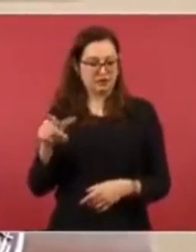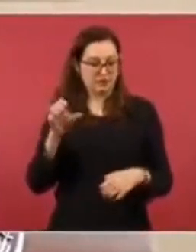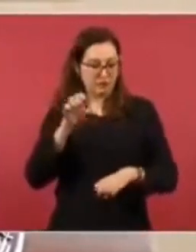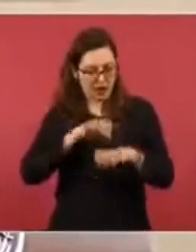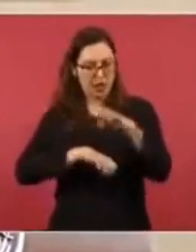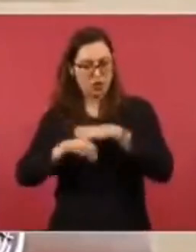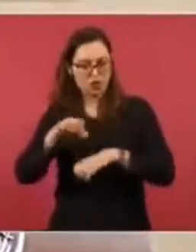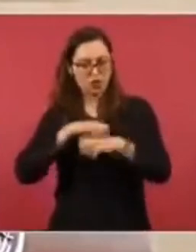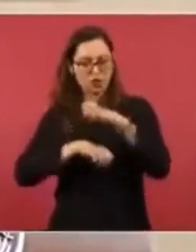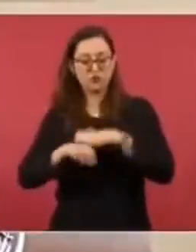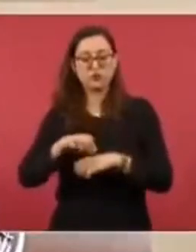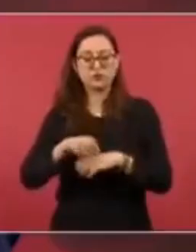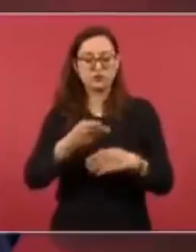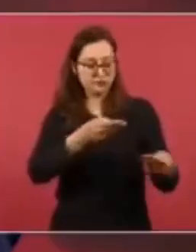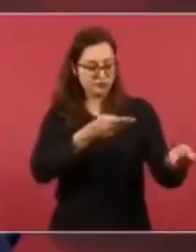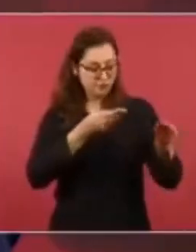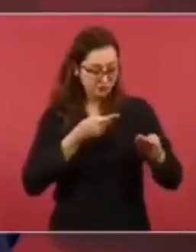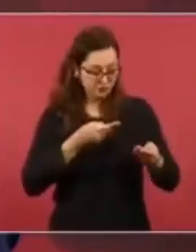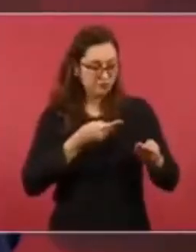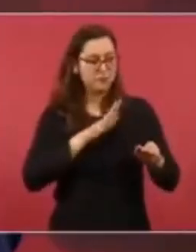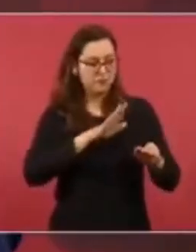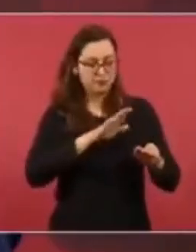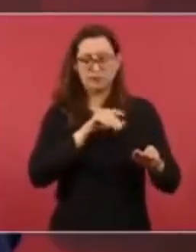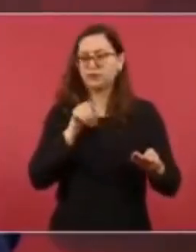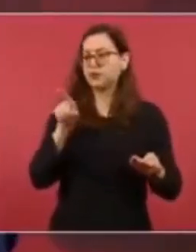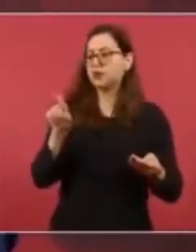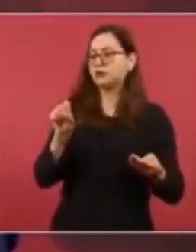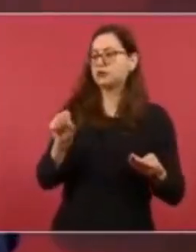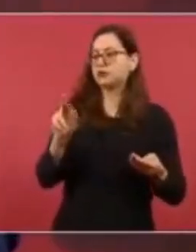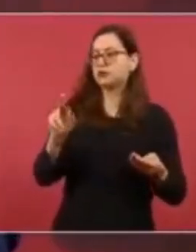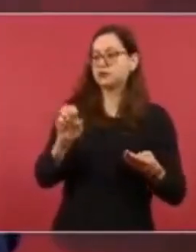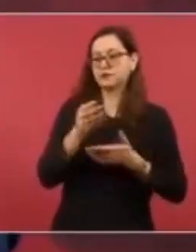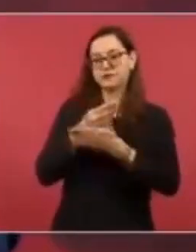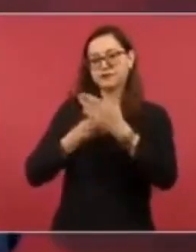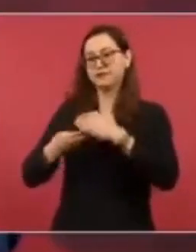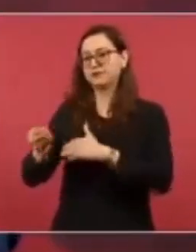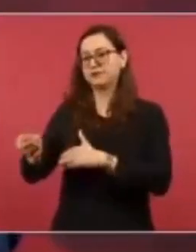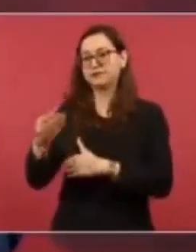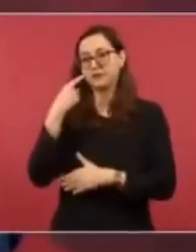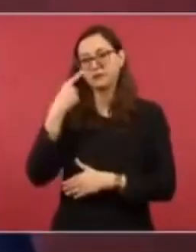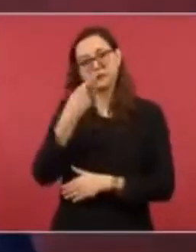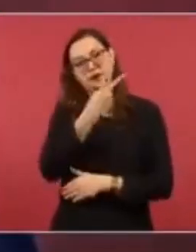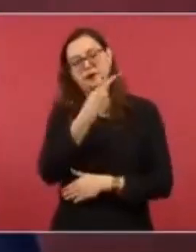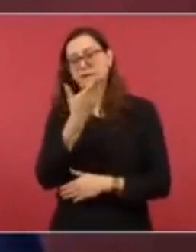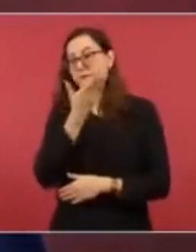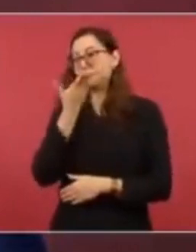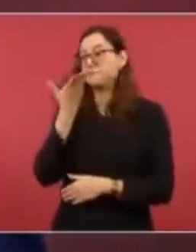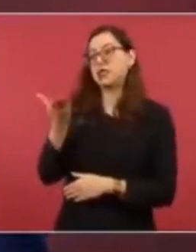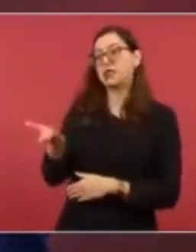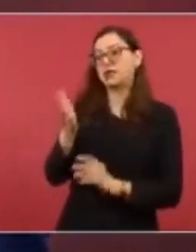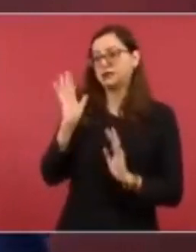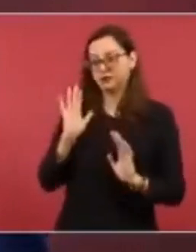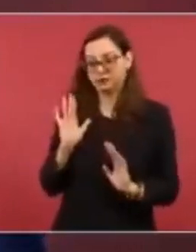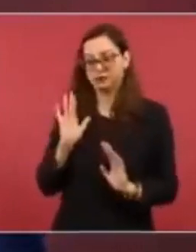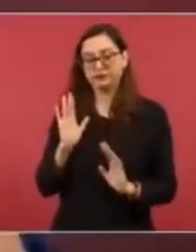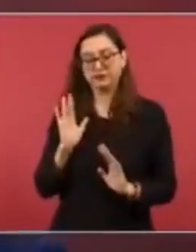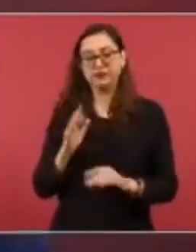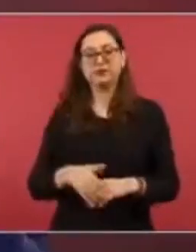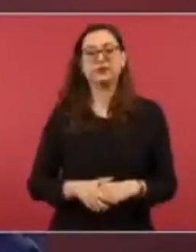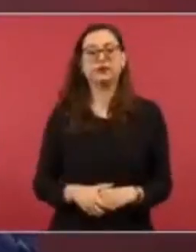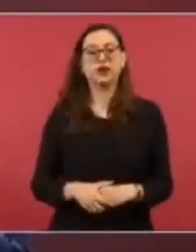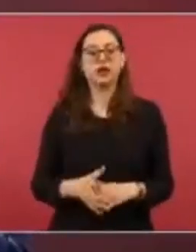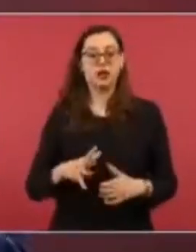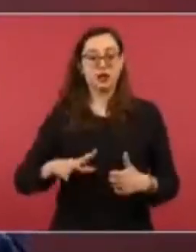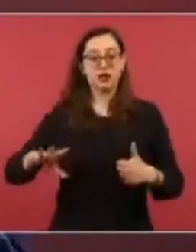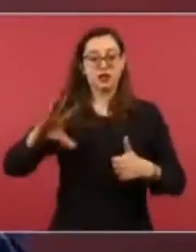solicitud a la Secretaría de Relaciones Exteriores, que es a la que corresponde, y el encargado para América